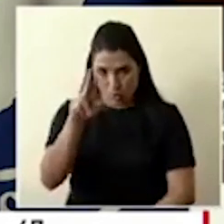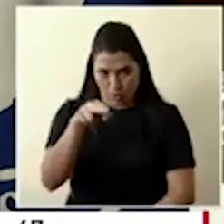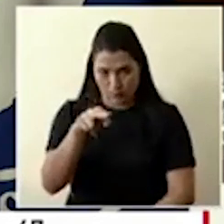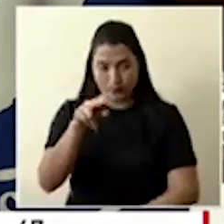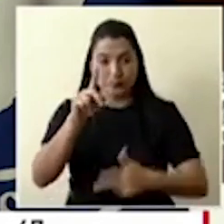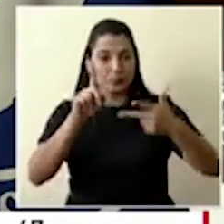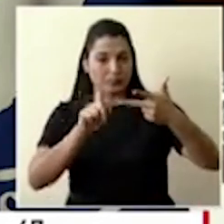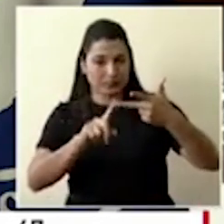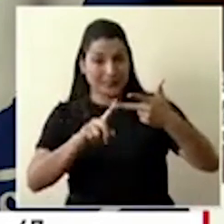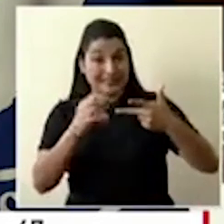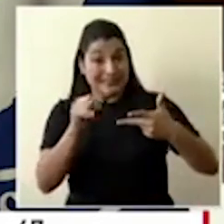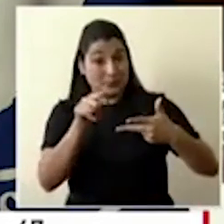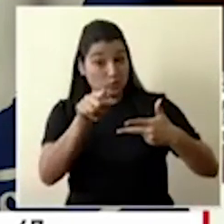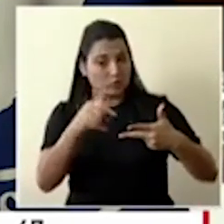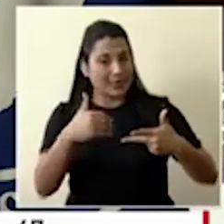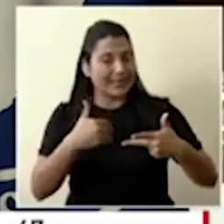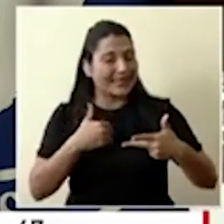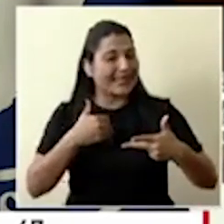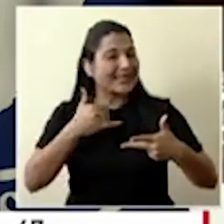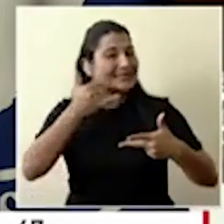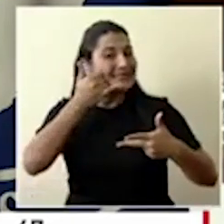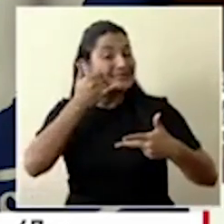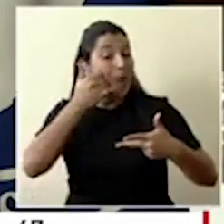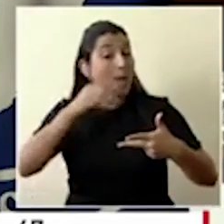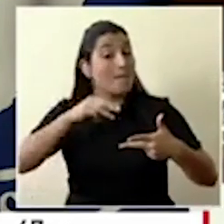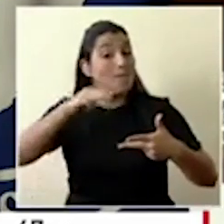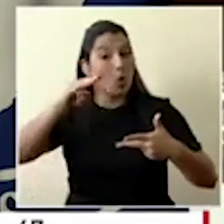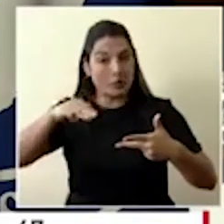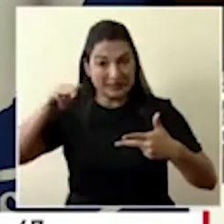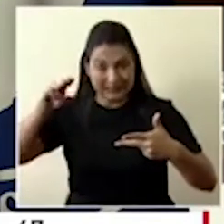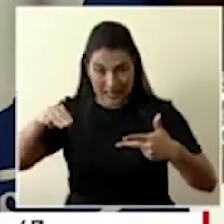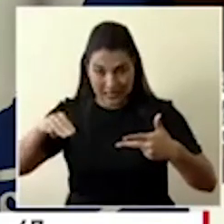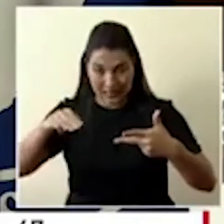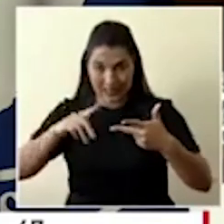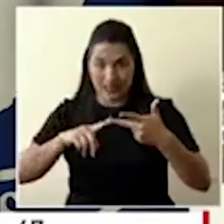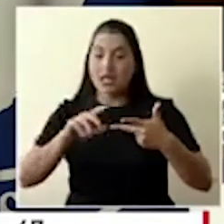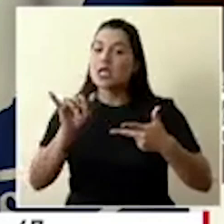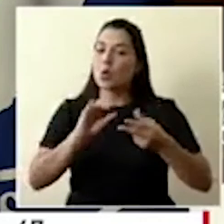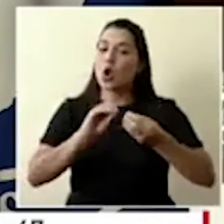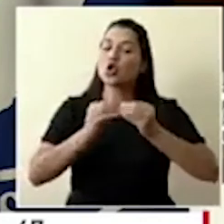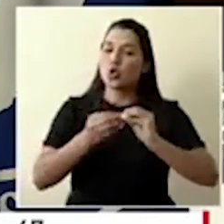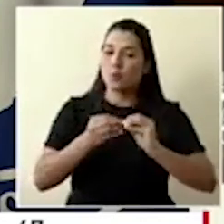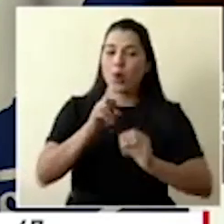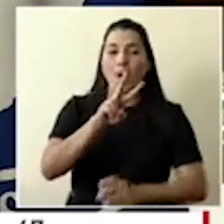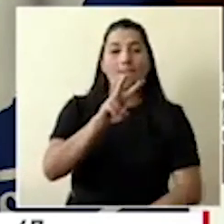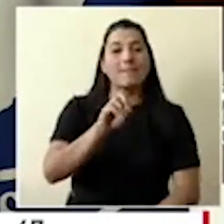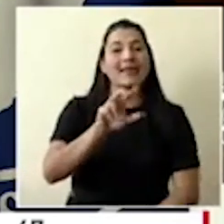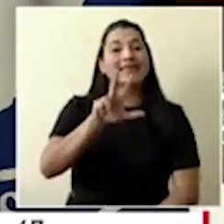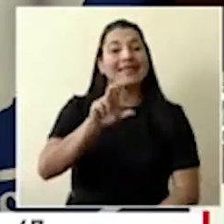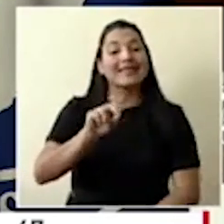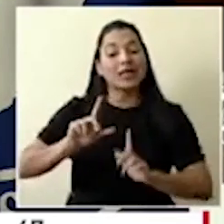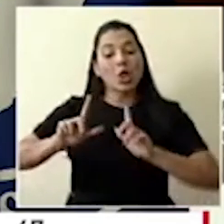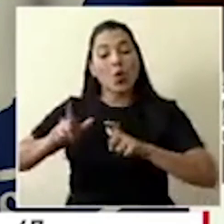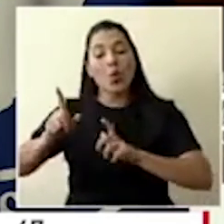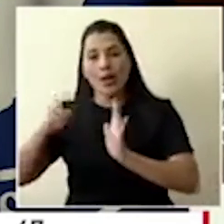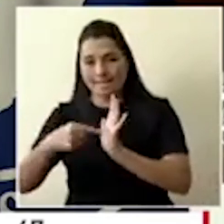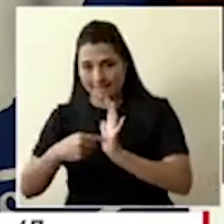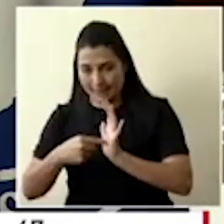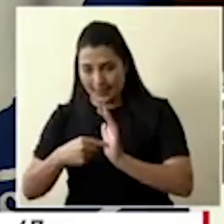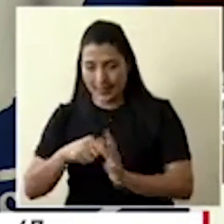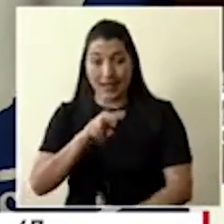Y quienes dispongan de una plataforma Movistar, igual 2030 para donar mil colones,